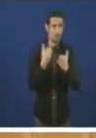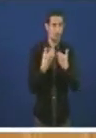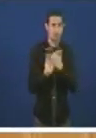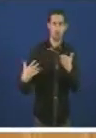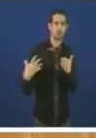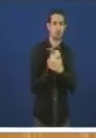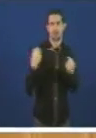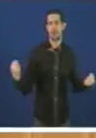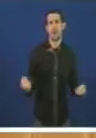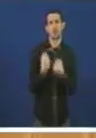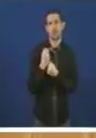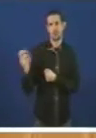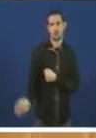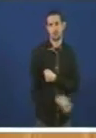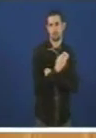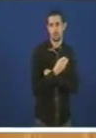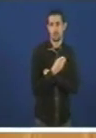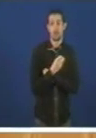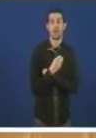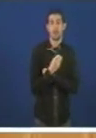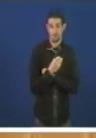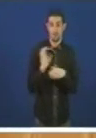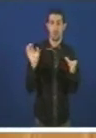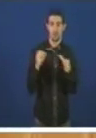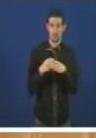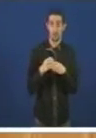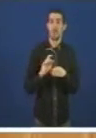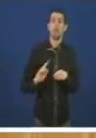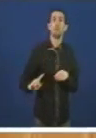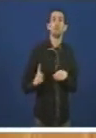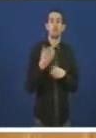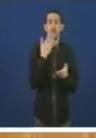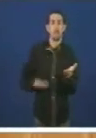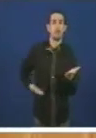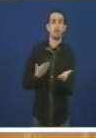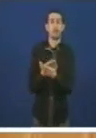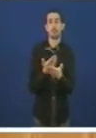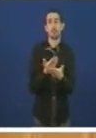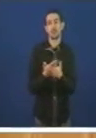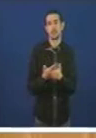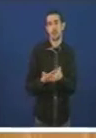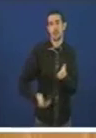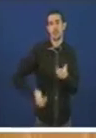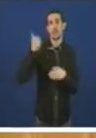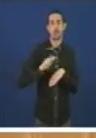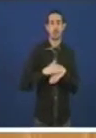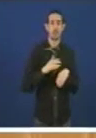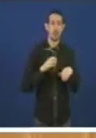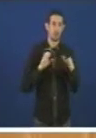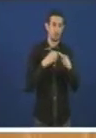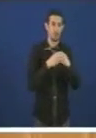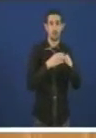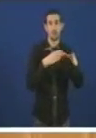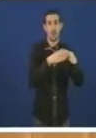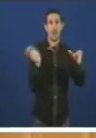actuacións. Foi o primeiro en poñer en riba da mesa propostas relevantes en novos proxectos para os hasteleiros, foi o primeiro en